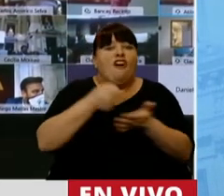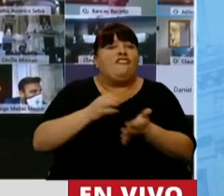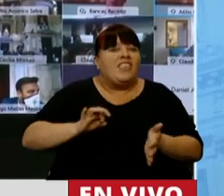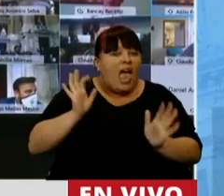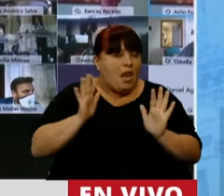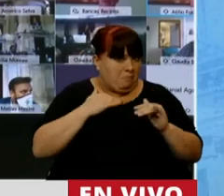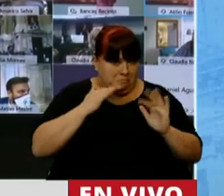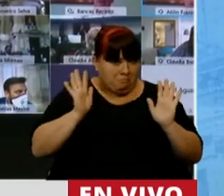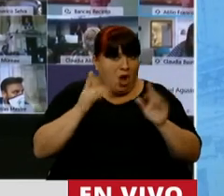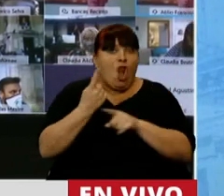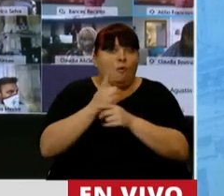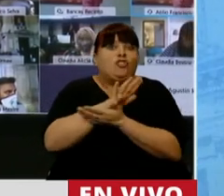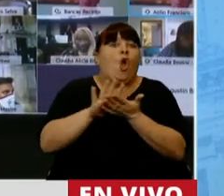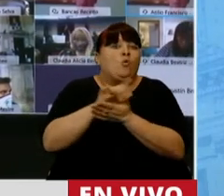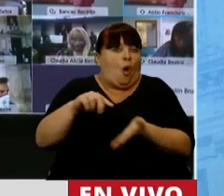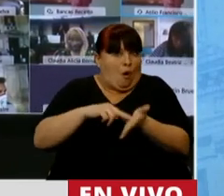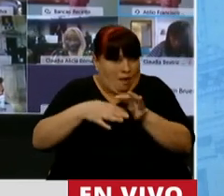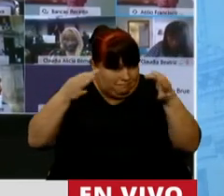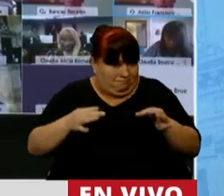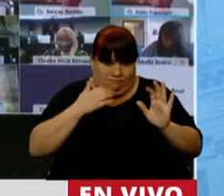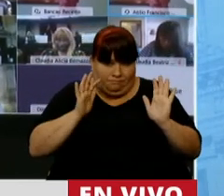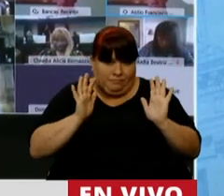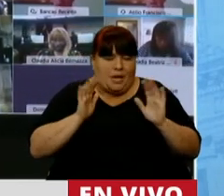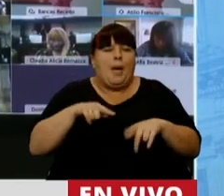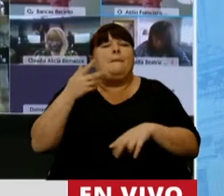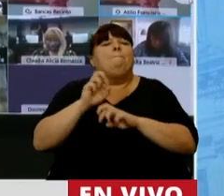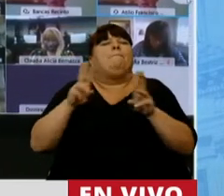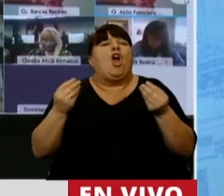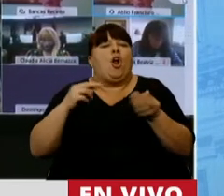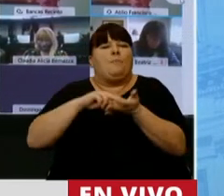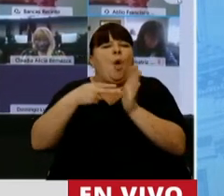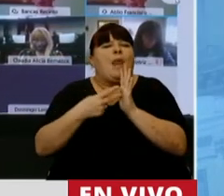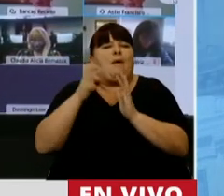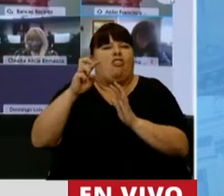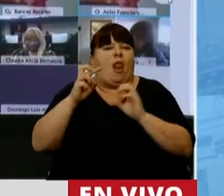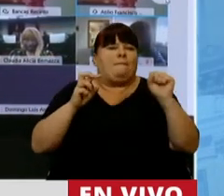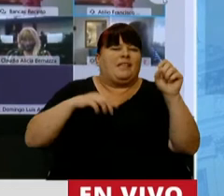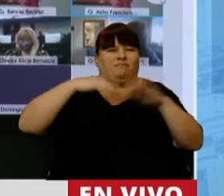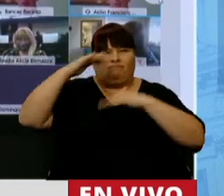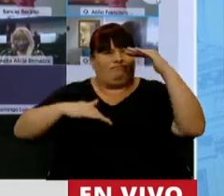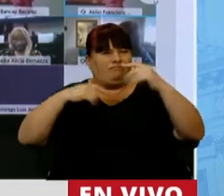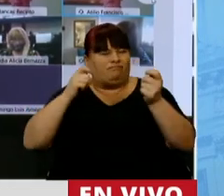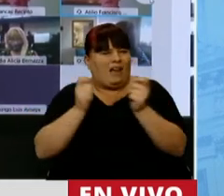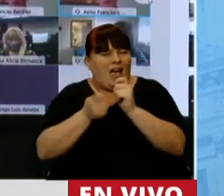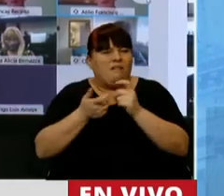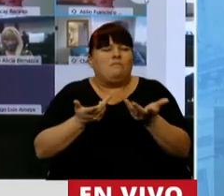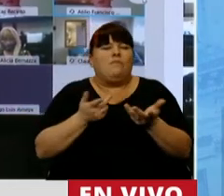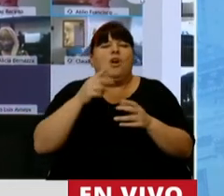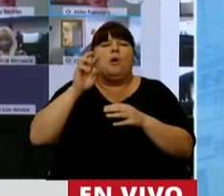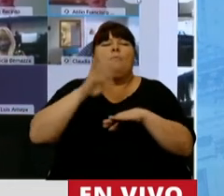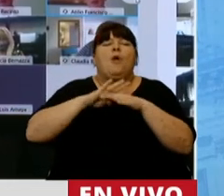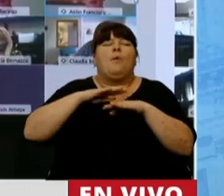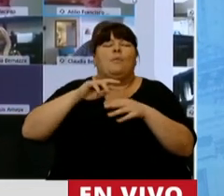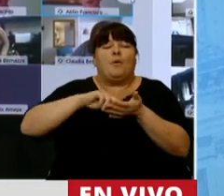nada indica que podamos resolver este problema. Pero lo más grave son los problemas cambiarios, la falta de confianza. Y el problema